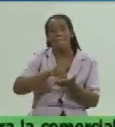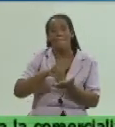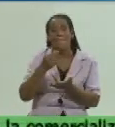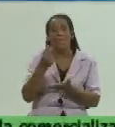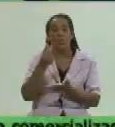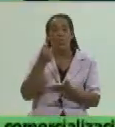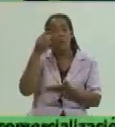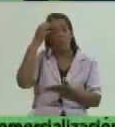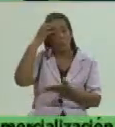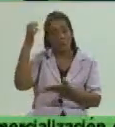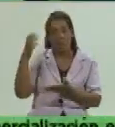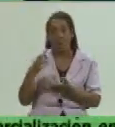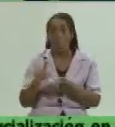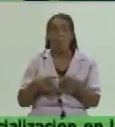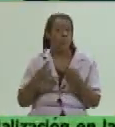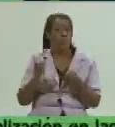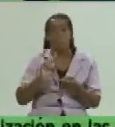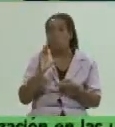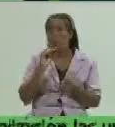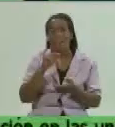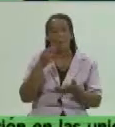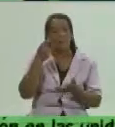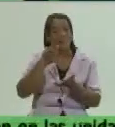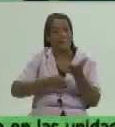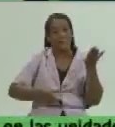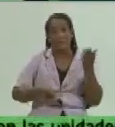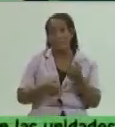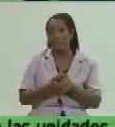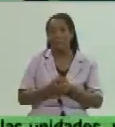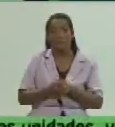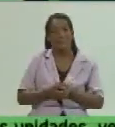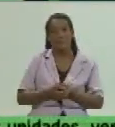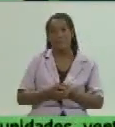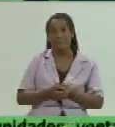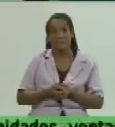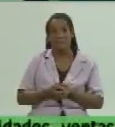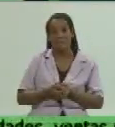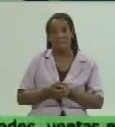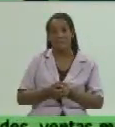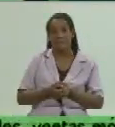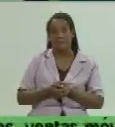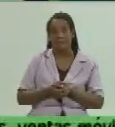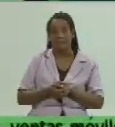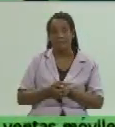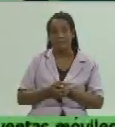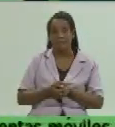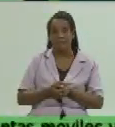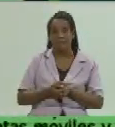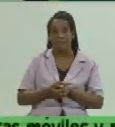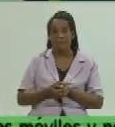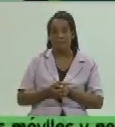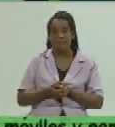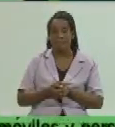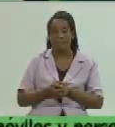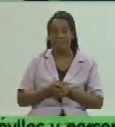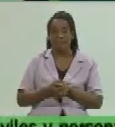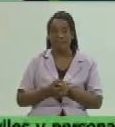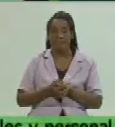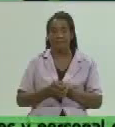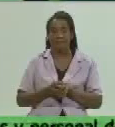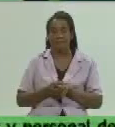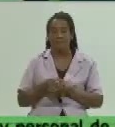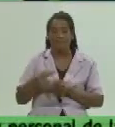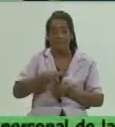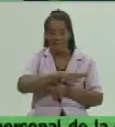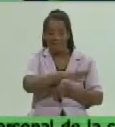hablamos como impuesto porque hoy no tenemos facultad nosotros de bajar los impuestos por debajo del 5% la granja lo representa fiscalmente si la granja es quien lo